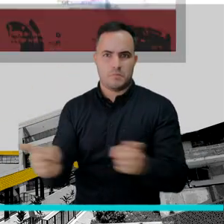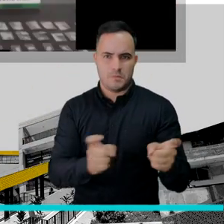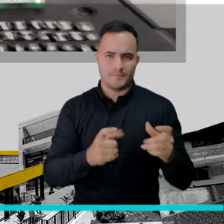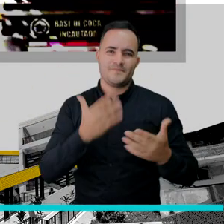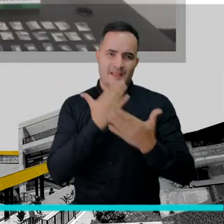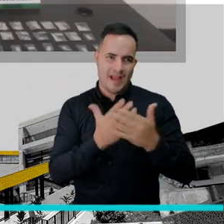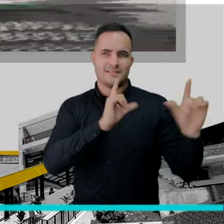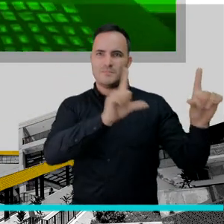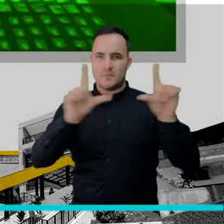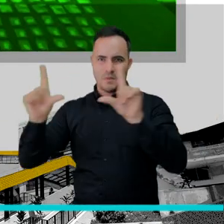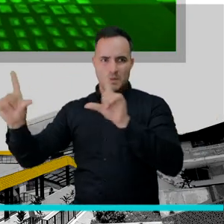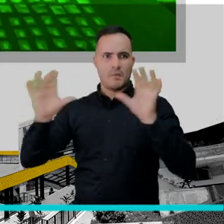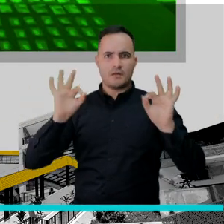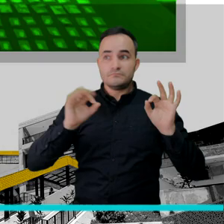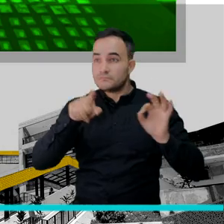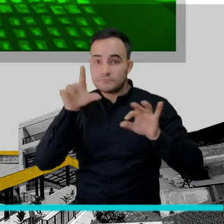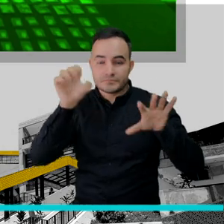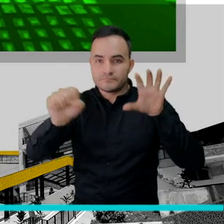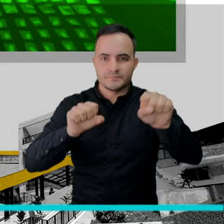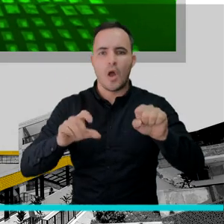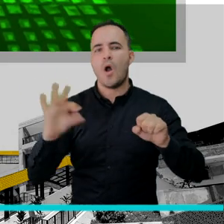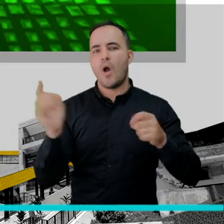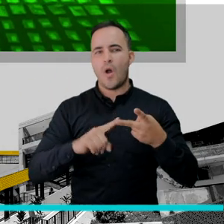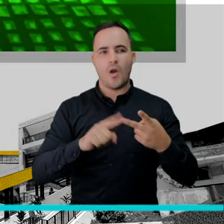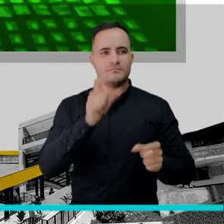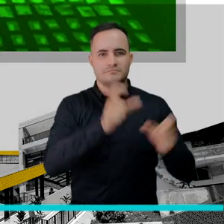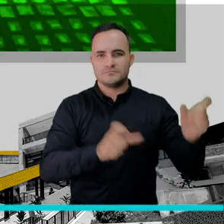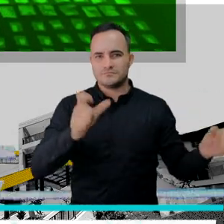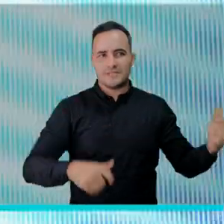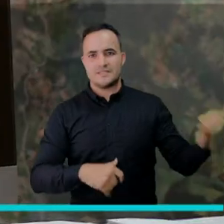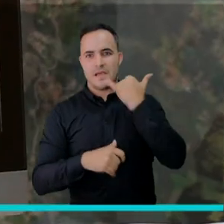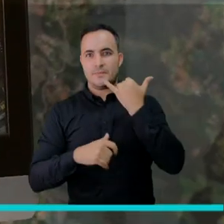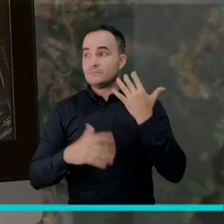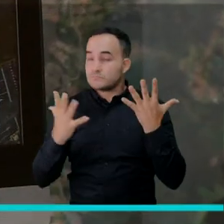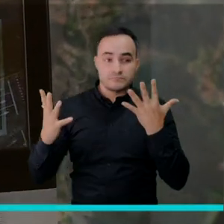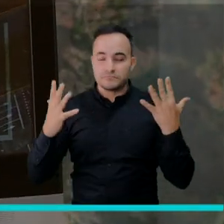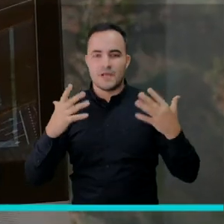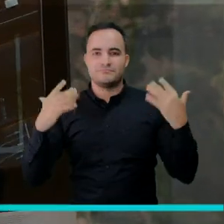actividad de los visualizadores y llamadas oportunas a la ciudadanía.